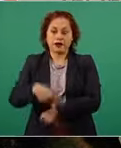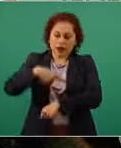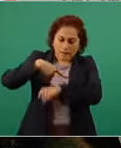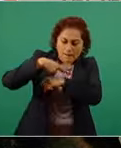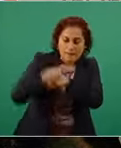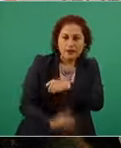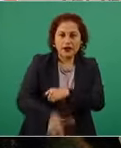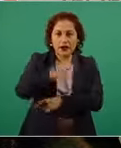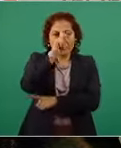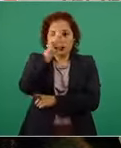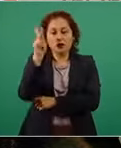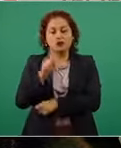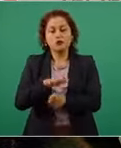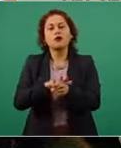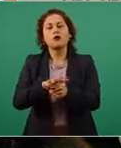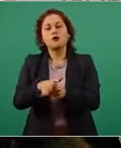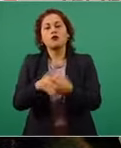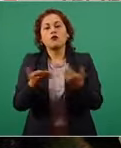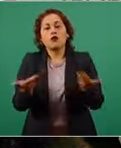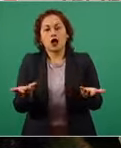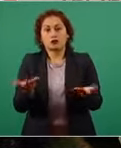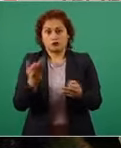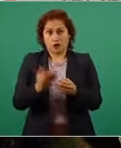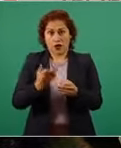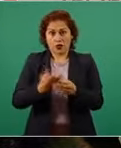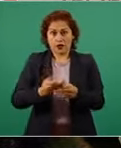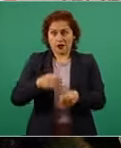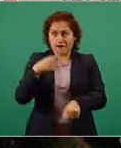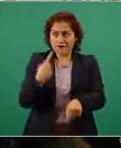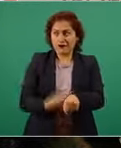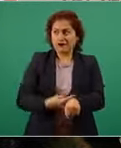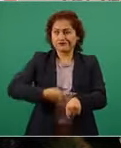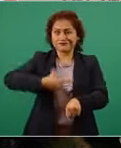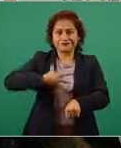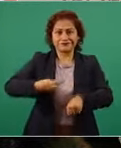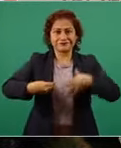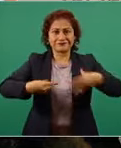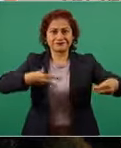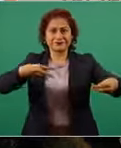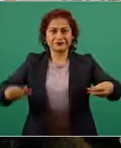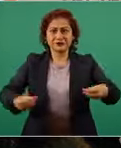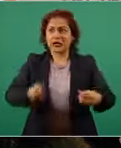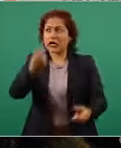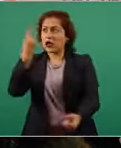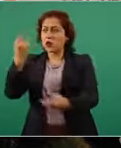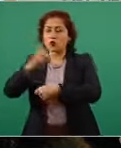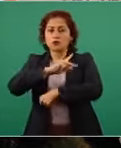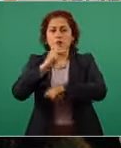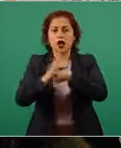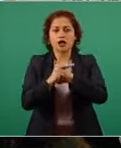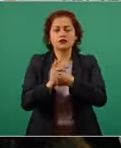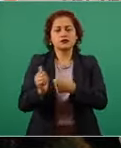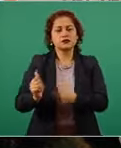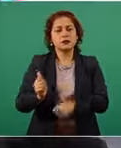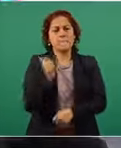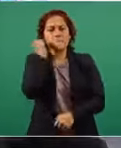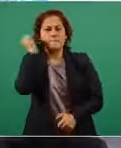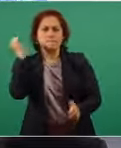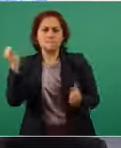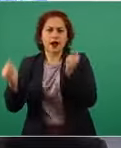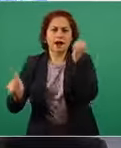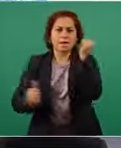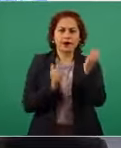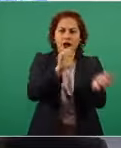es precisamente esta pandemia y, por ende, el acaparamiento de las vacunas. La siguiente, por favor.